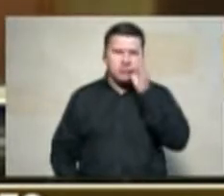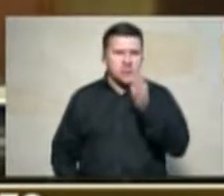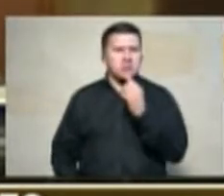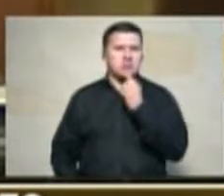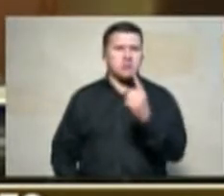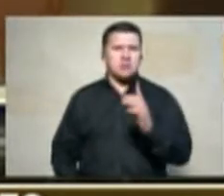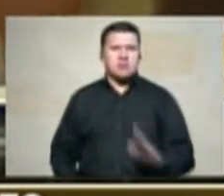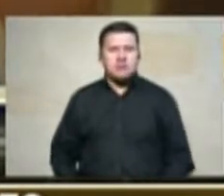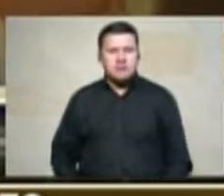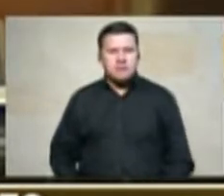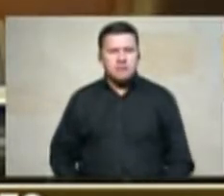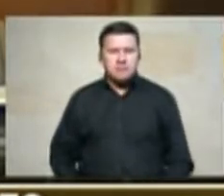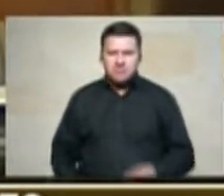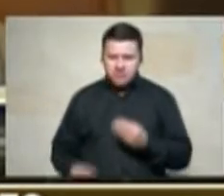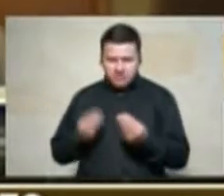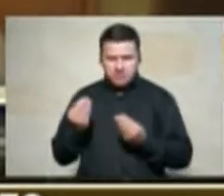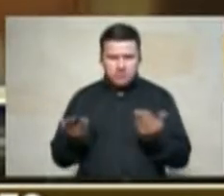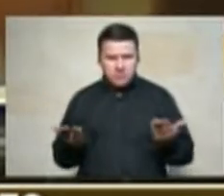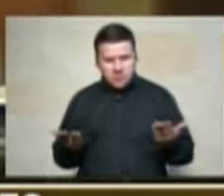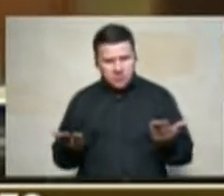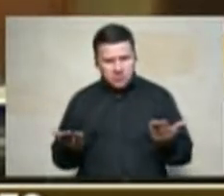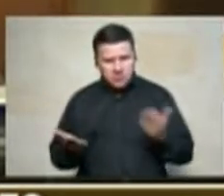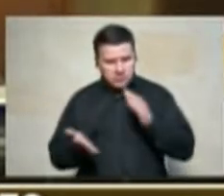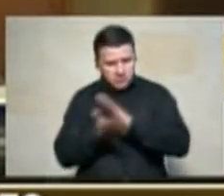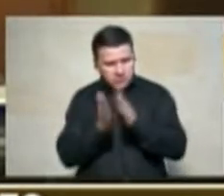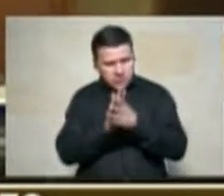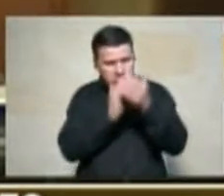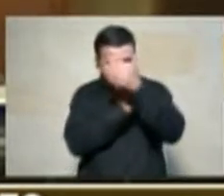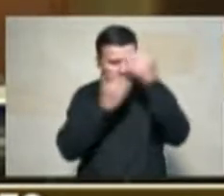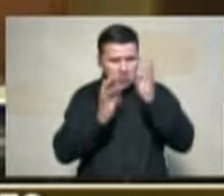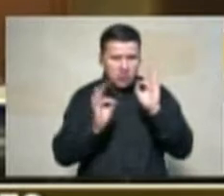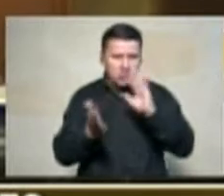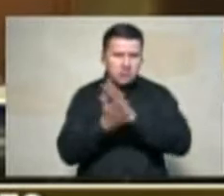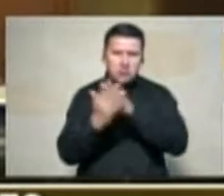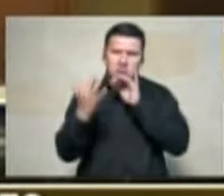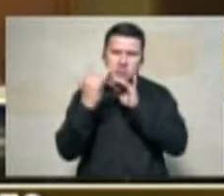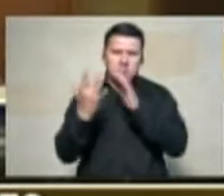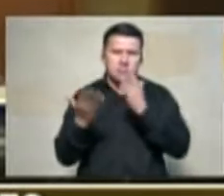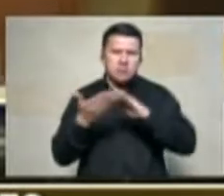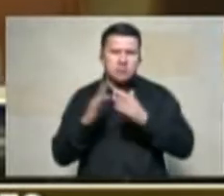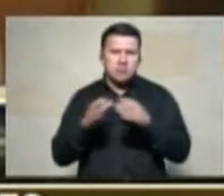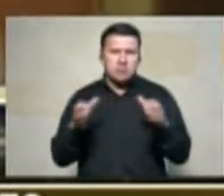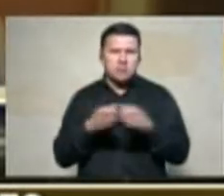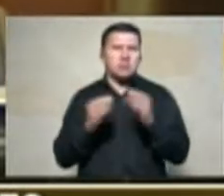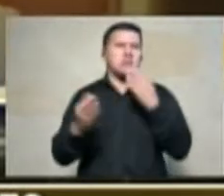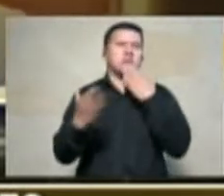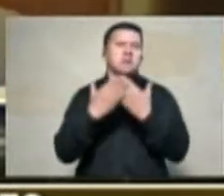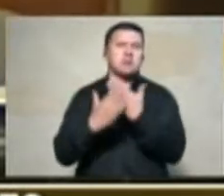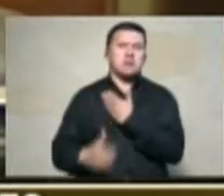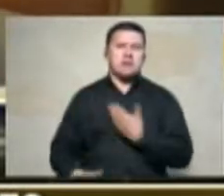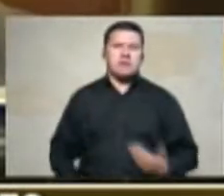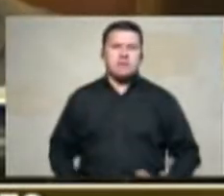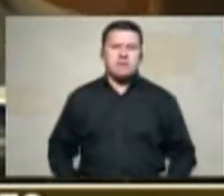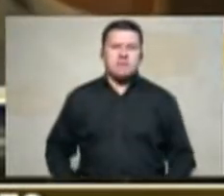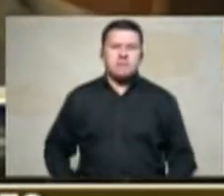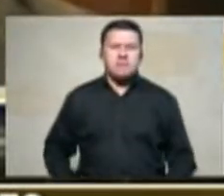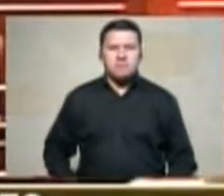esto estamos haciendo la paz con la FARC pero la guerra con el pueblo muchas gracias señor presidente